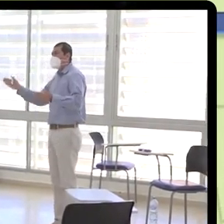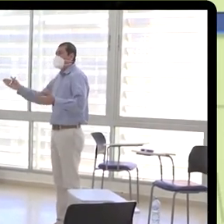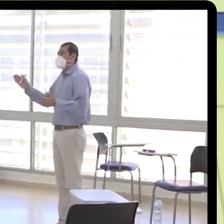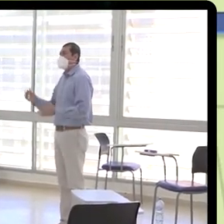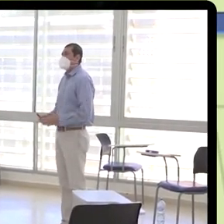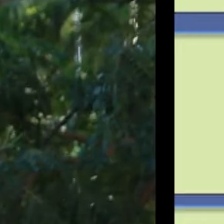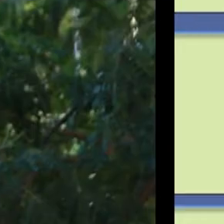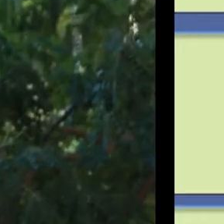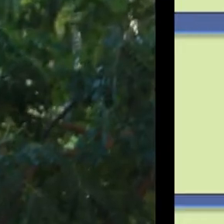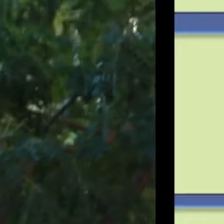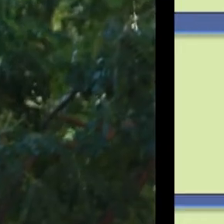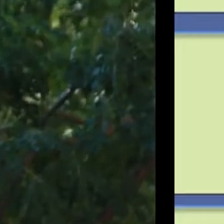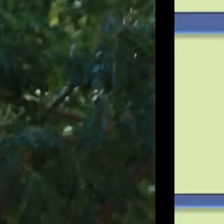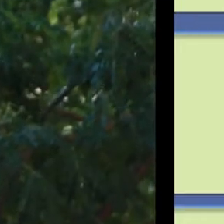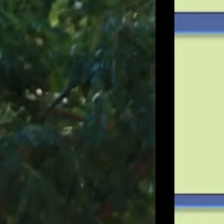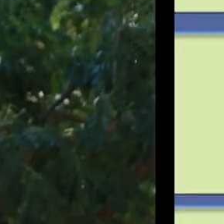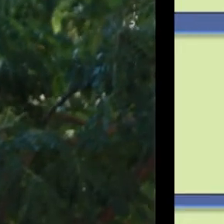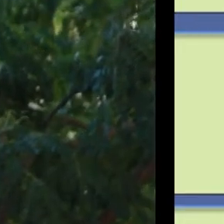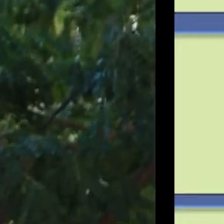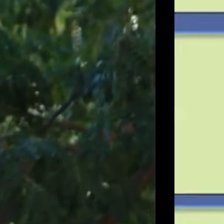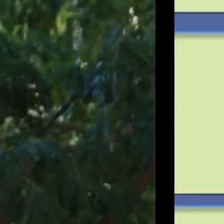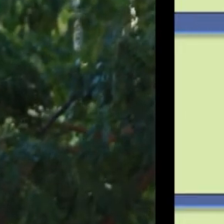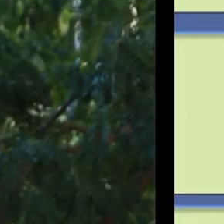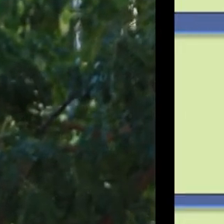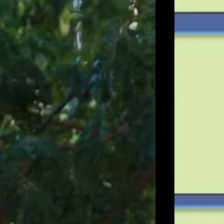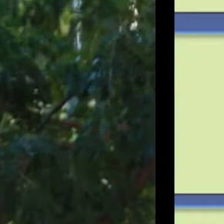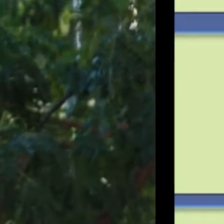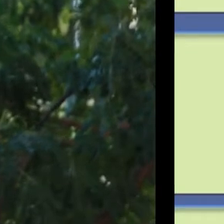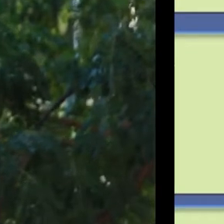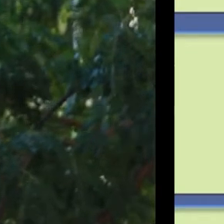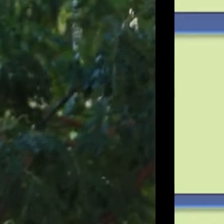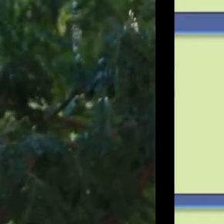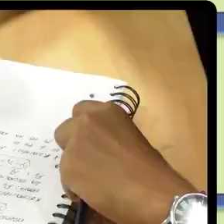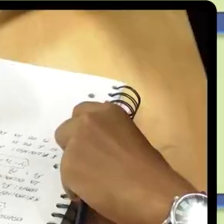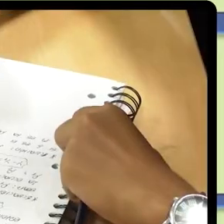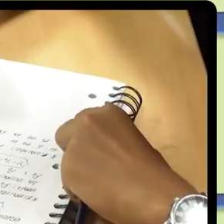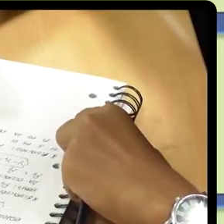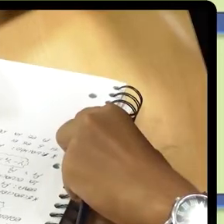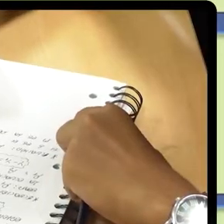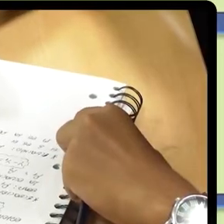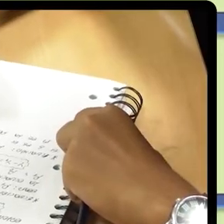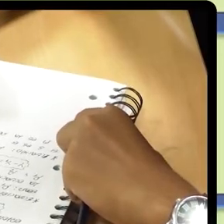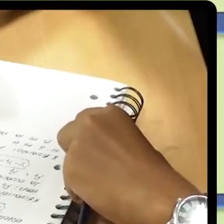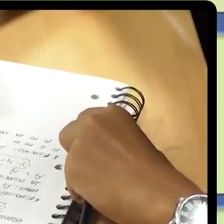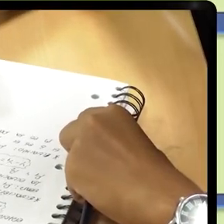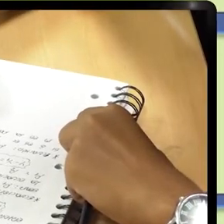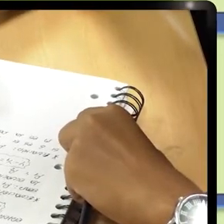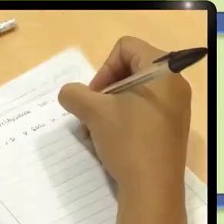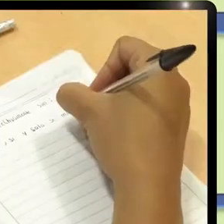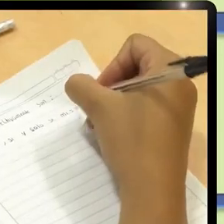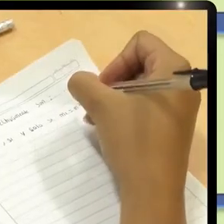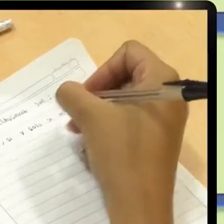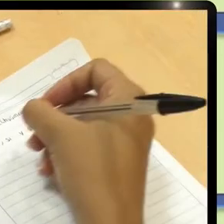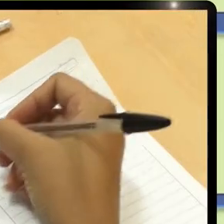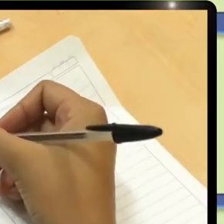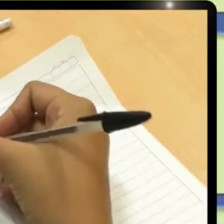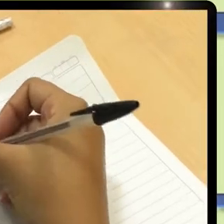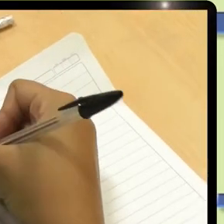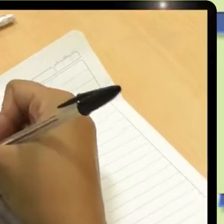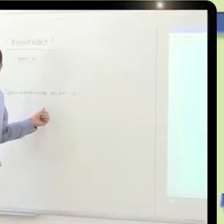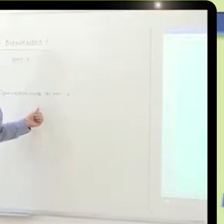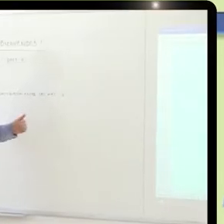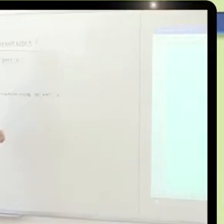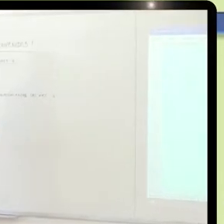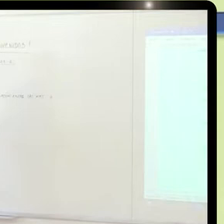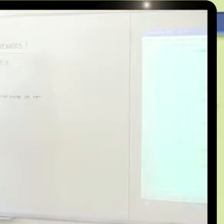nuevos docentes. Asimismo, el aumento de la asignación mensual de quienes estudian en el extranjero y la financiación de maestrías y